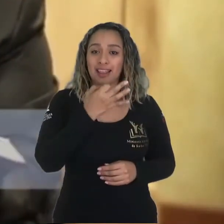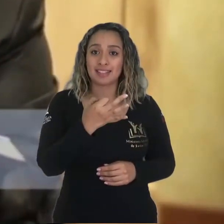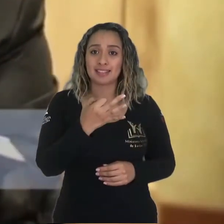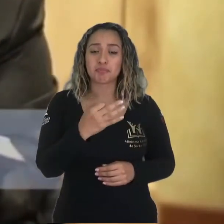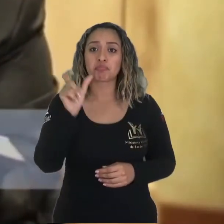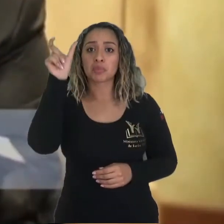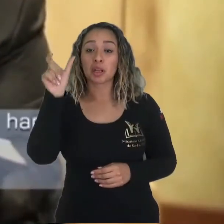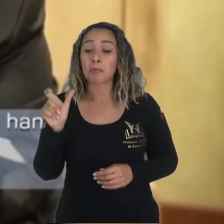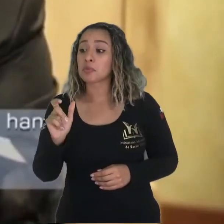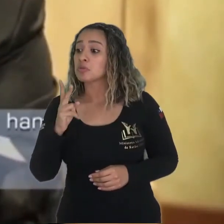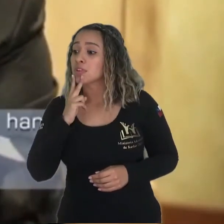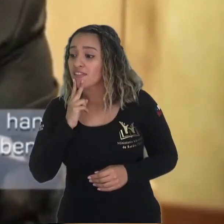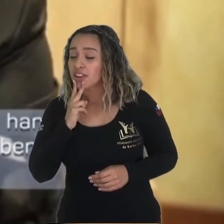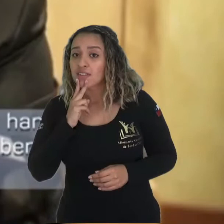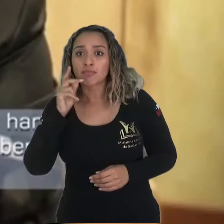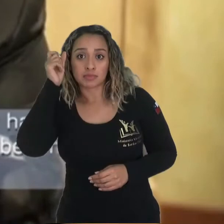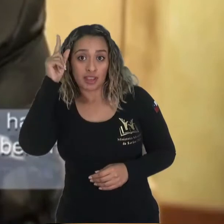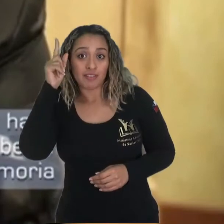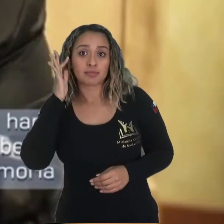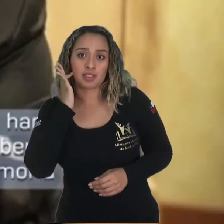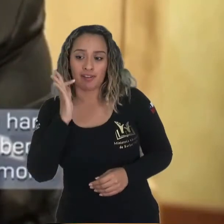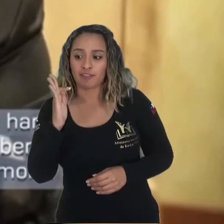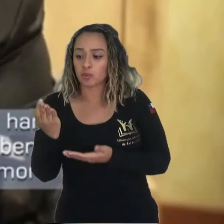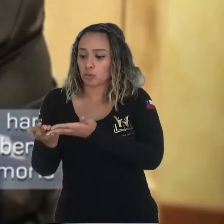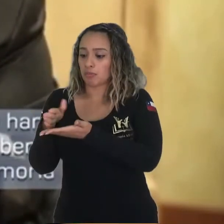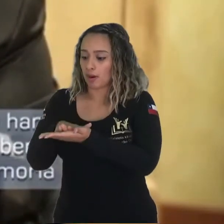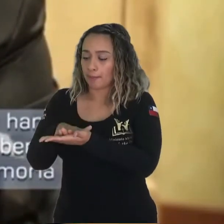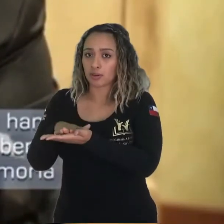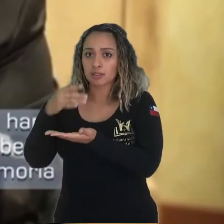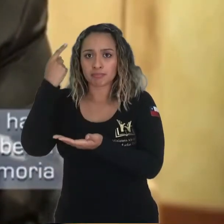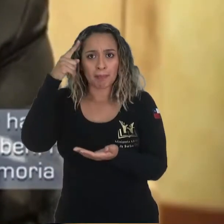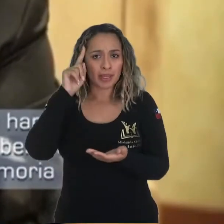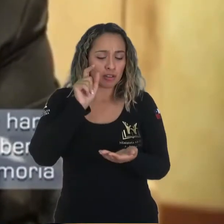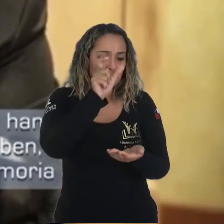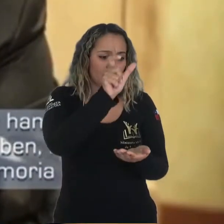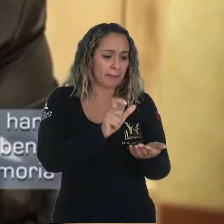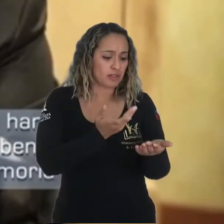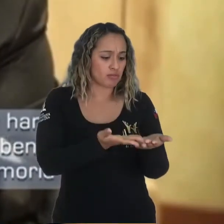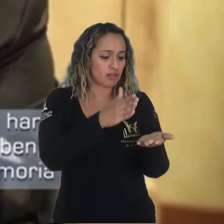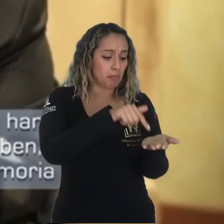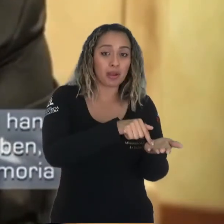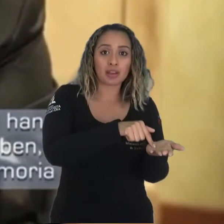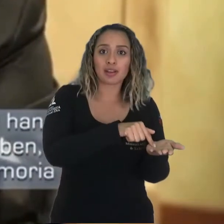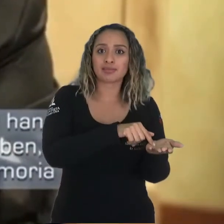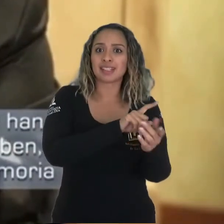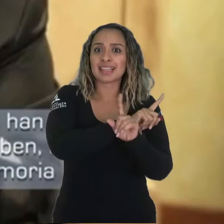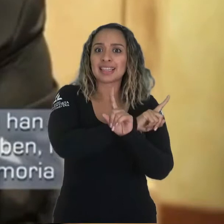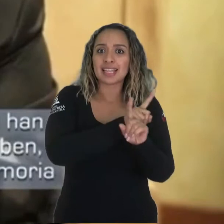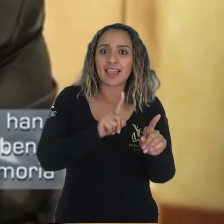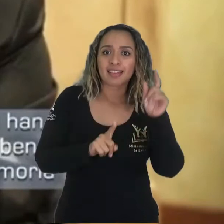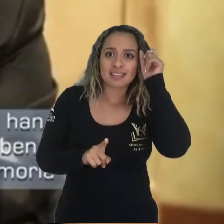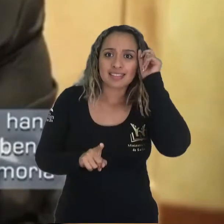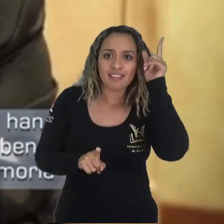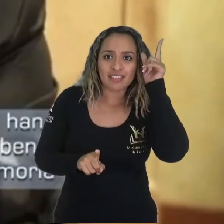Porque los que viven saben que han de morir Pero los muertos nada